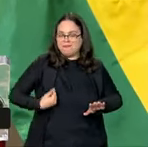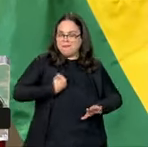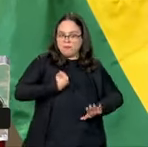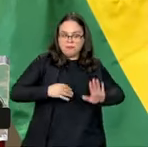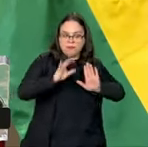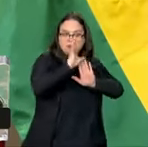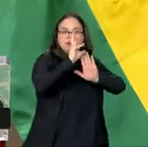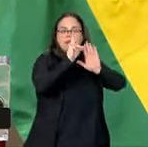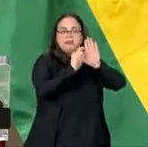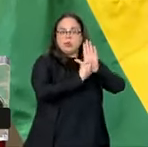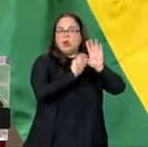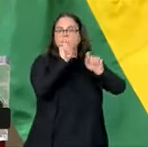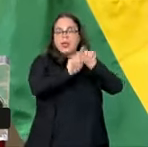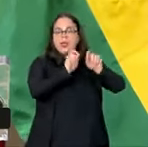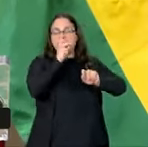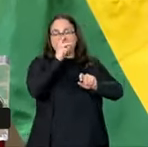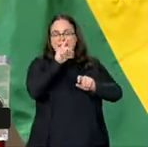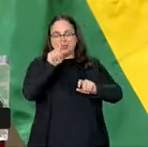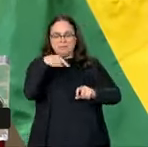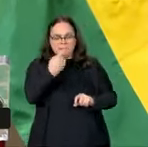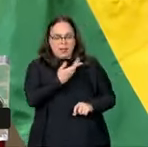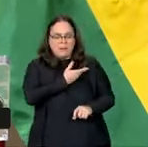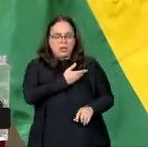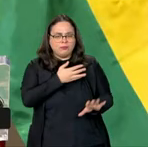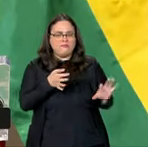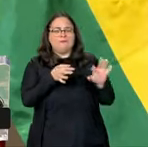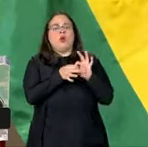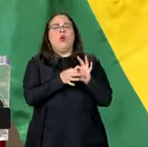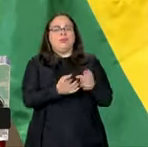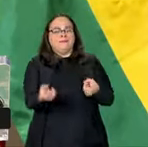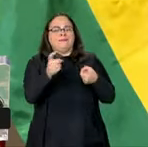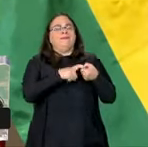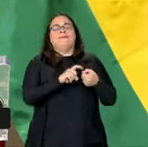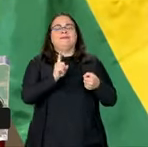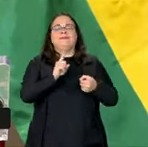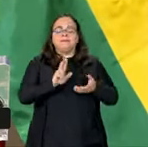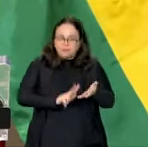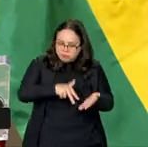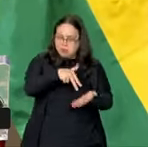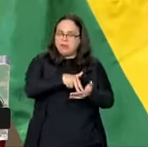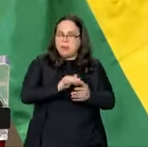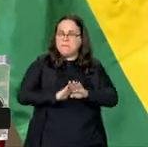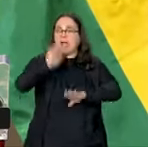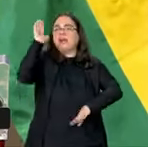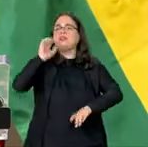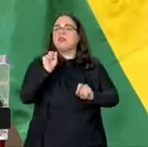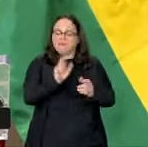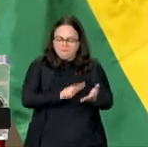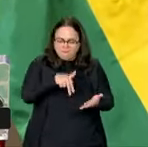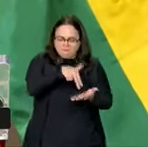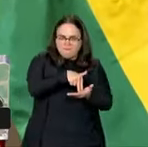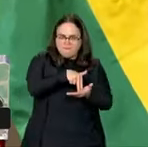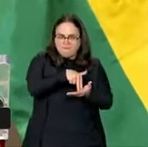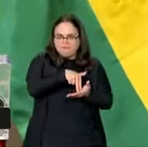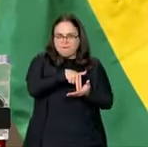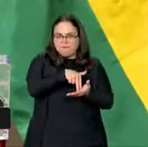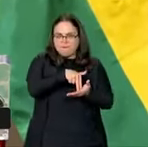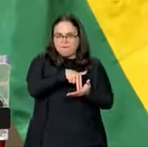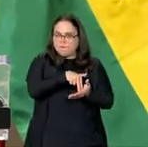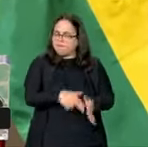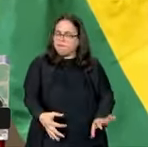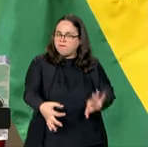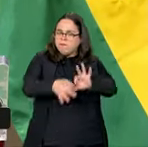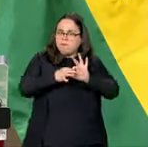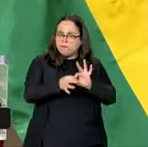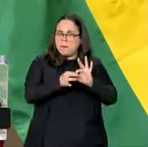que la retomada de una relación de amizade. Ella representa también la comunión de dos dos